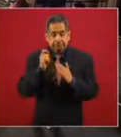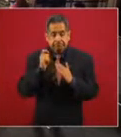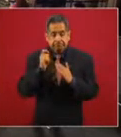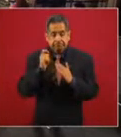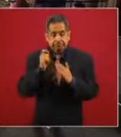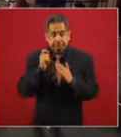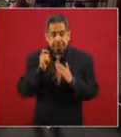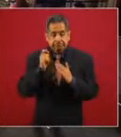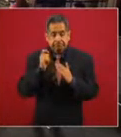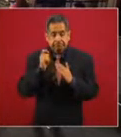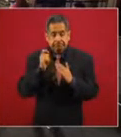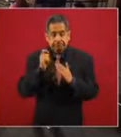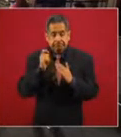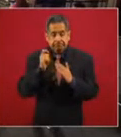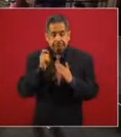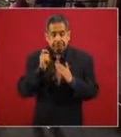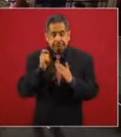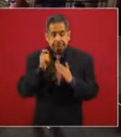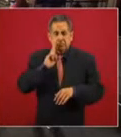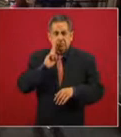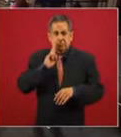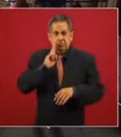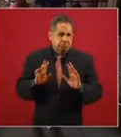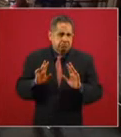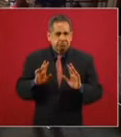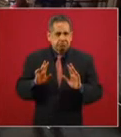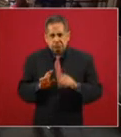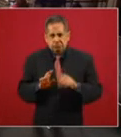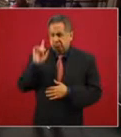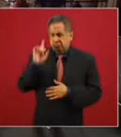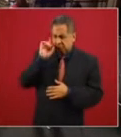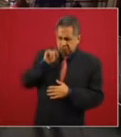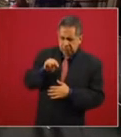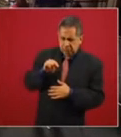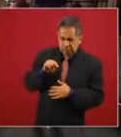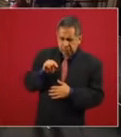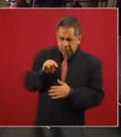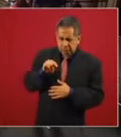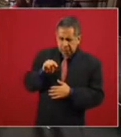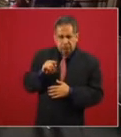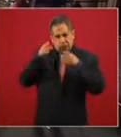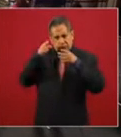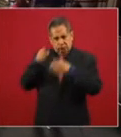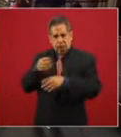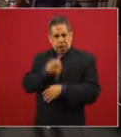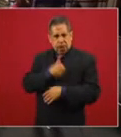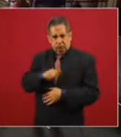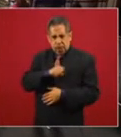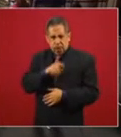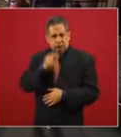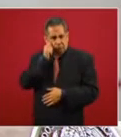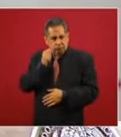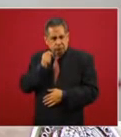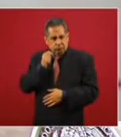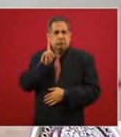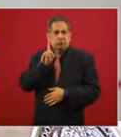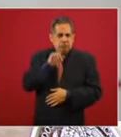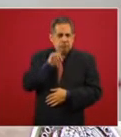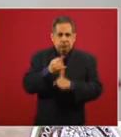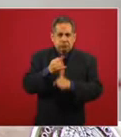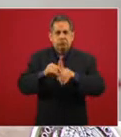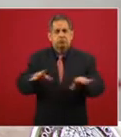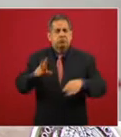mañana aún cuando mañana es destinado a la salud el informe